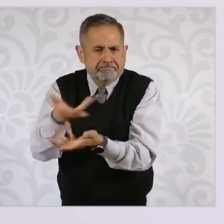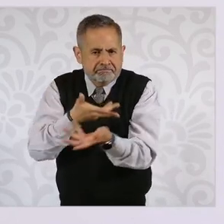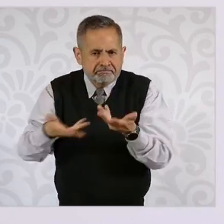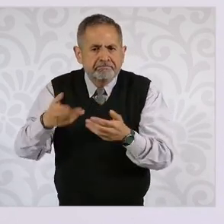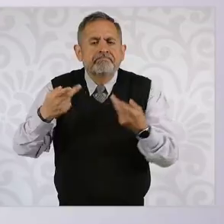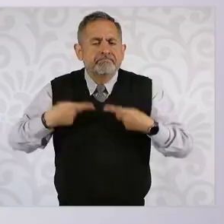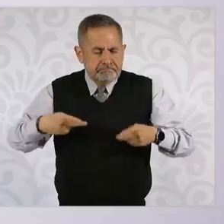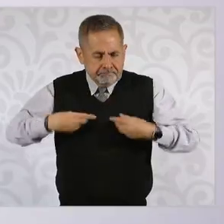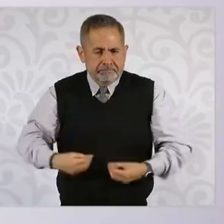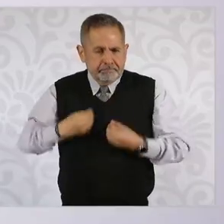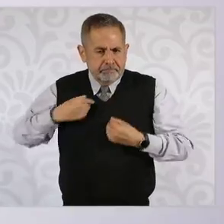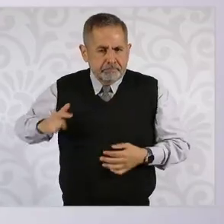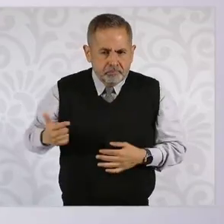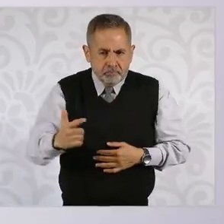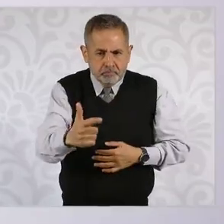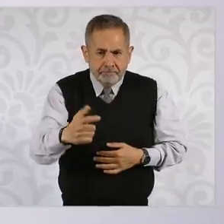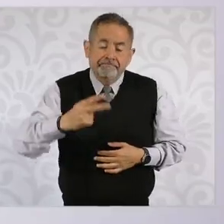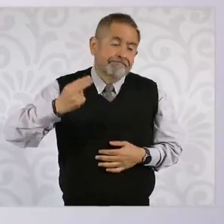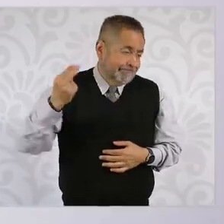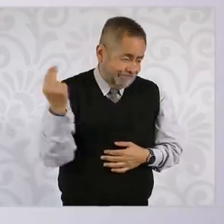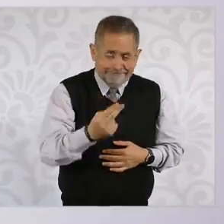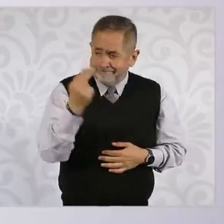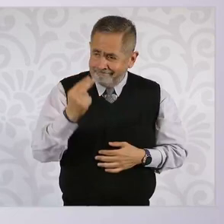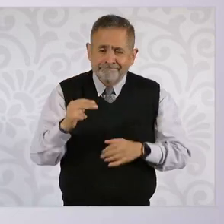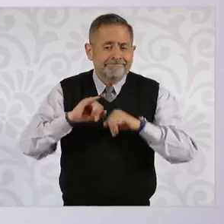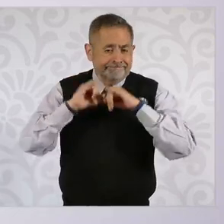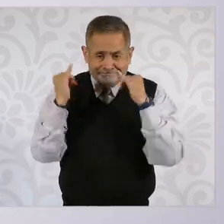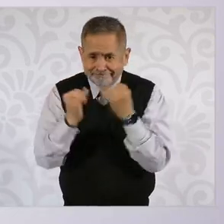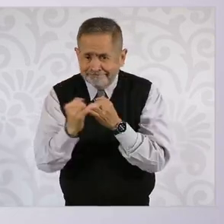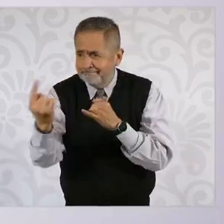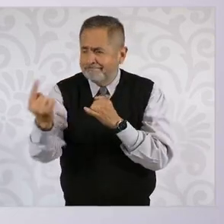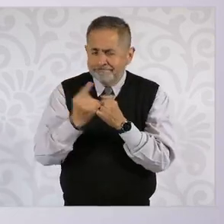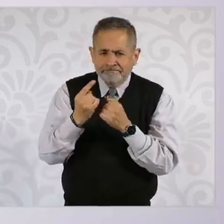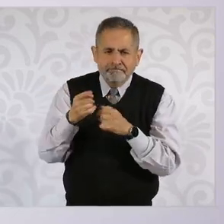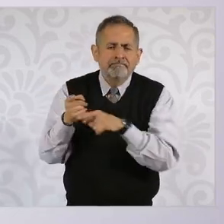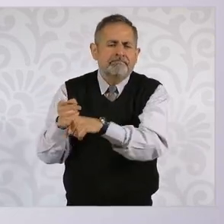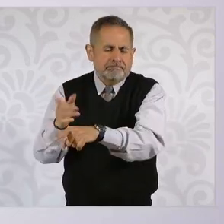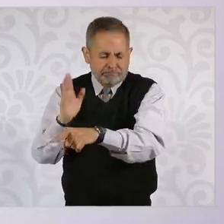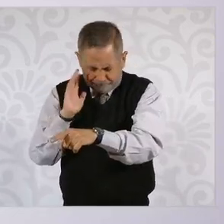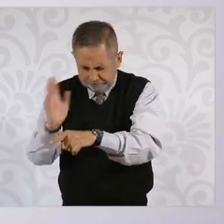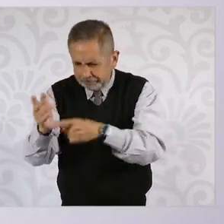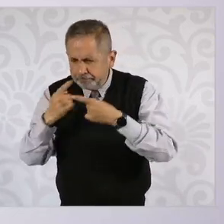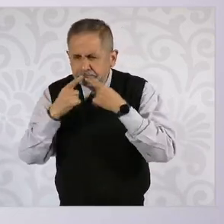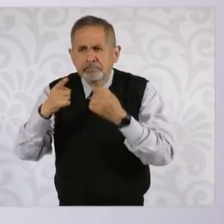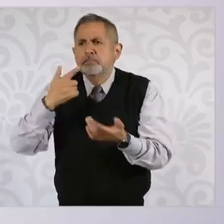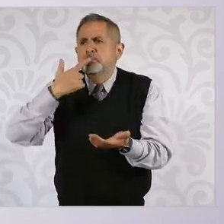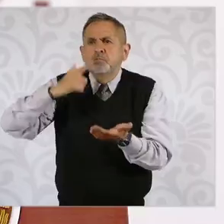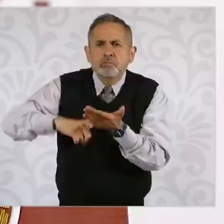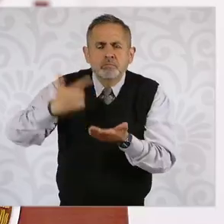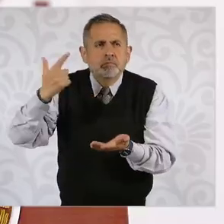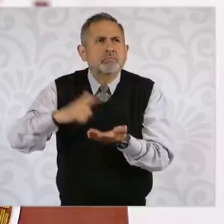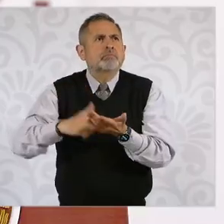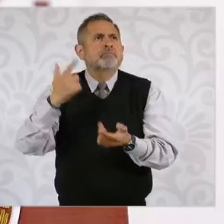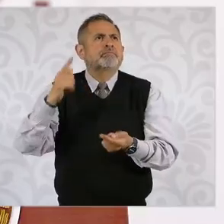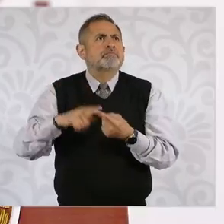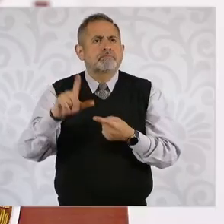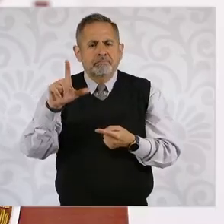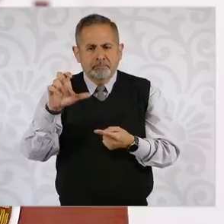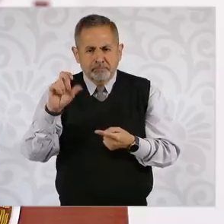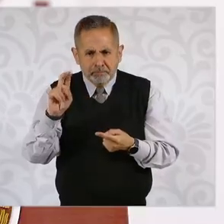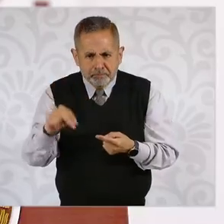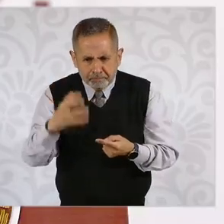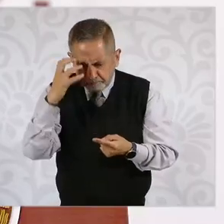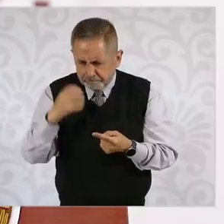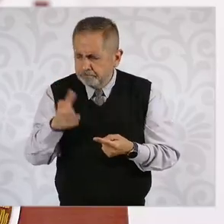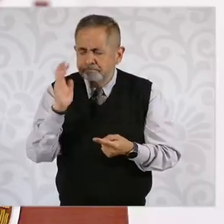Guanajuato. Y es necesario, de hecho ya están en Celaya, en León, hay una